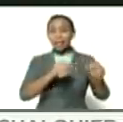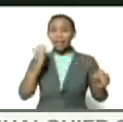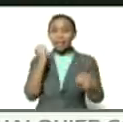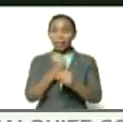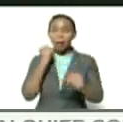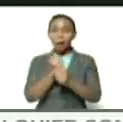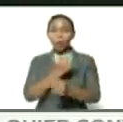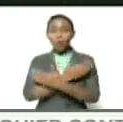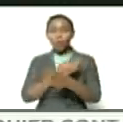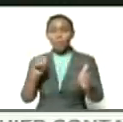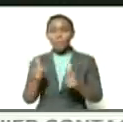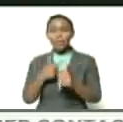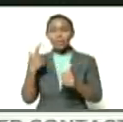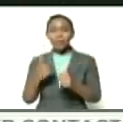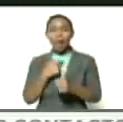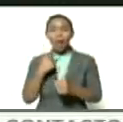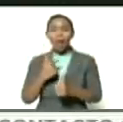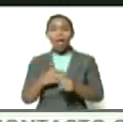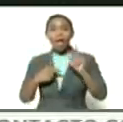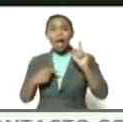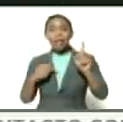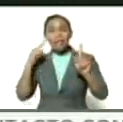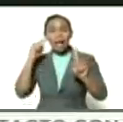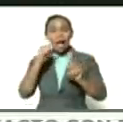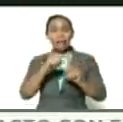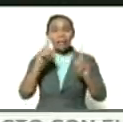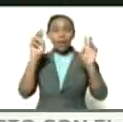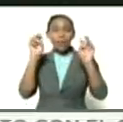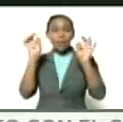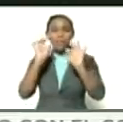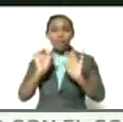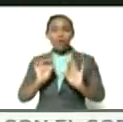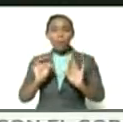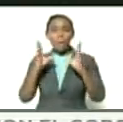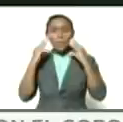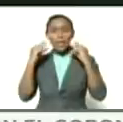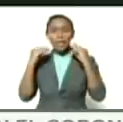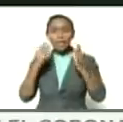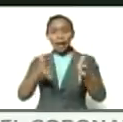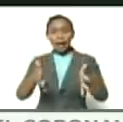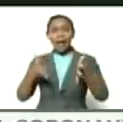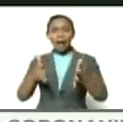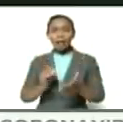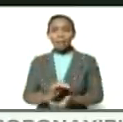principal hacia un nuevo modelo ya con la experiencia ganada